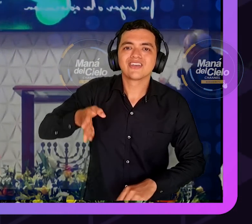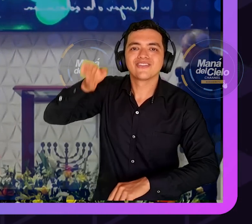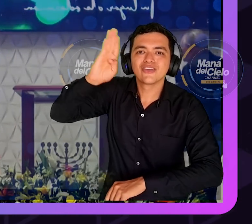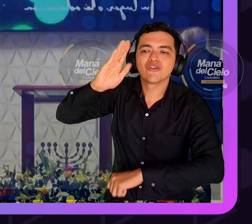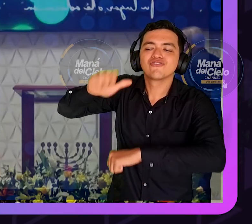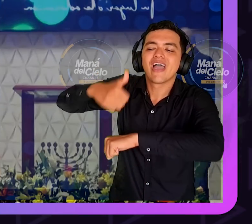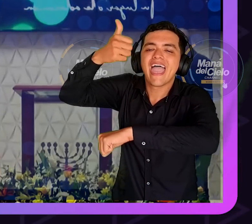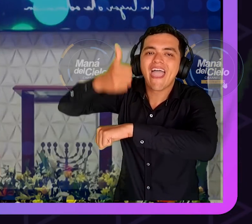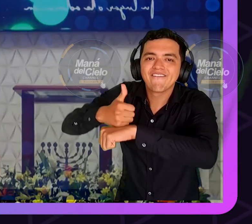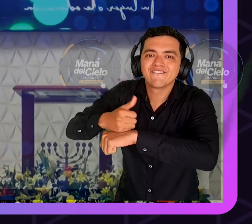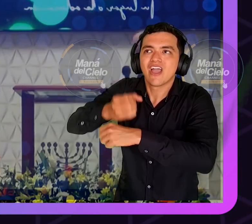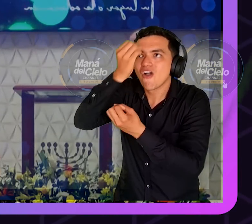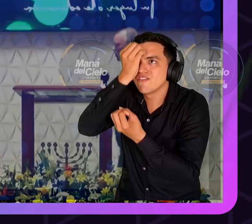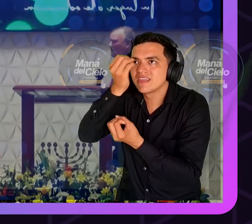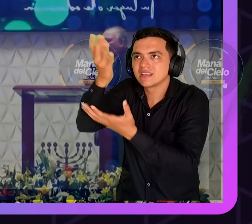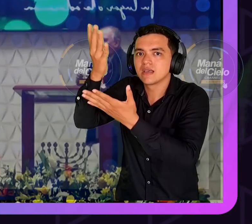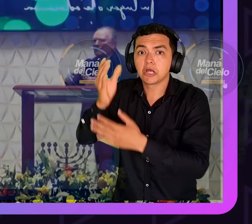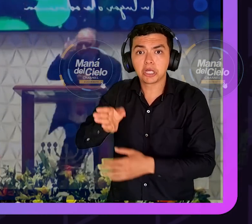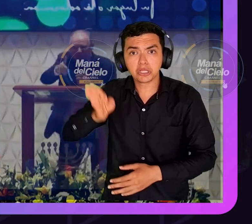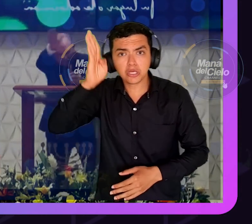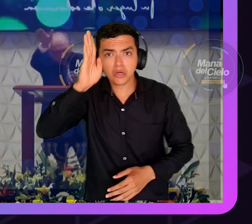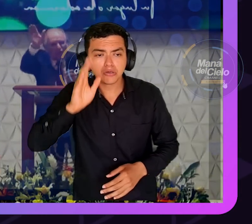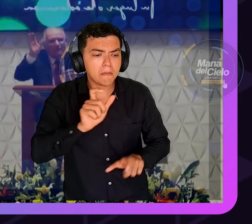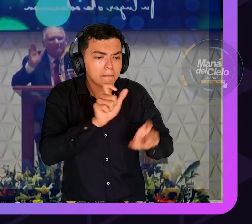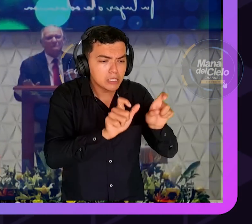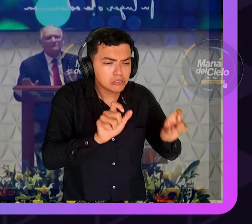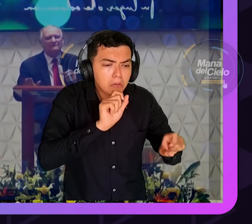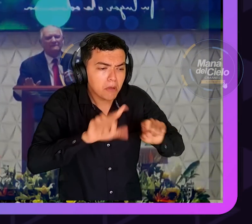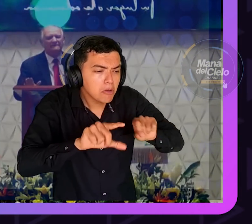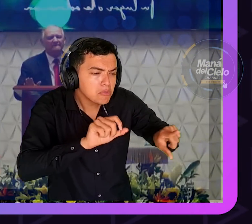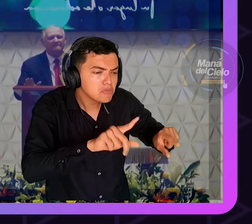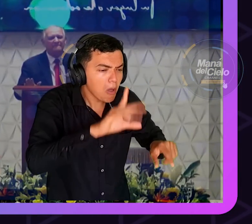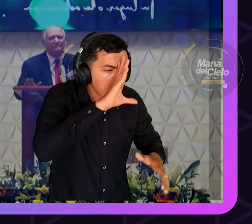creemos lo que predicamos o mejor empaquemos y nos vamos